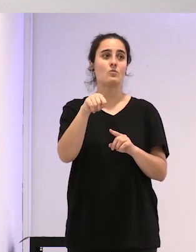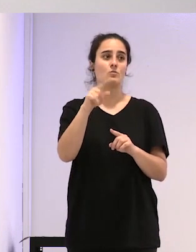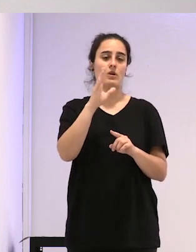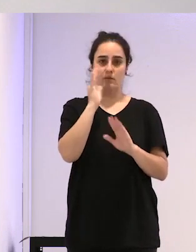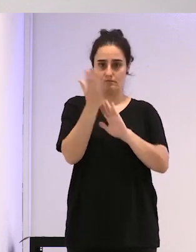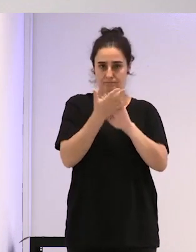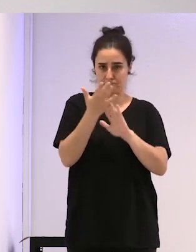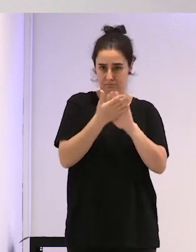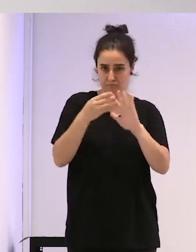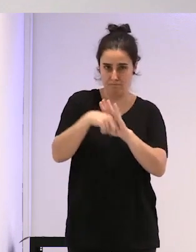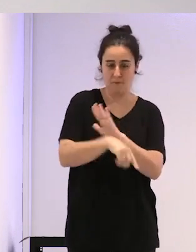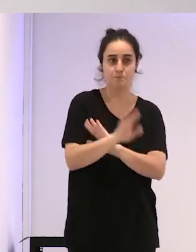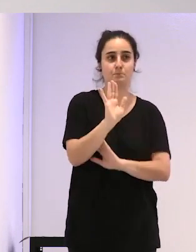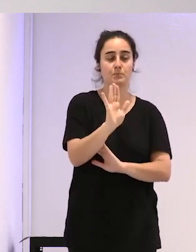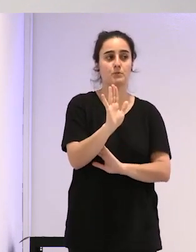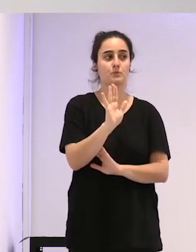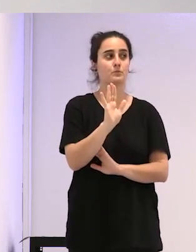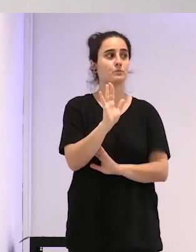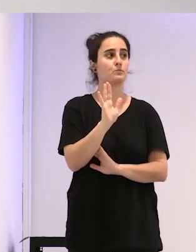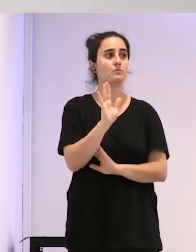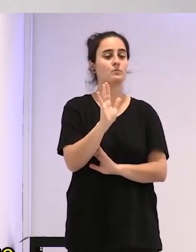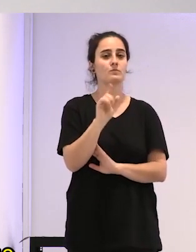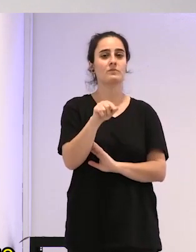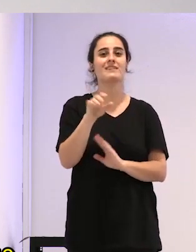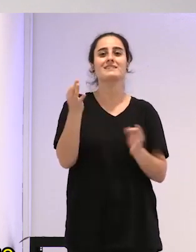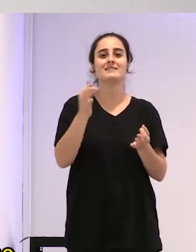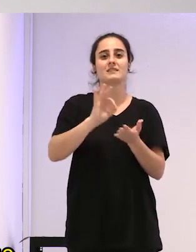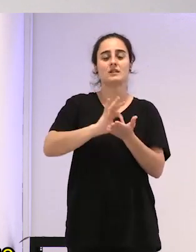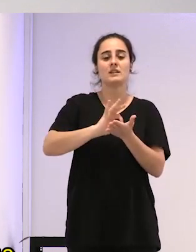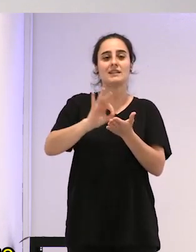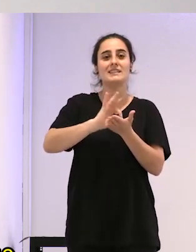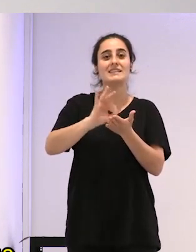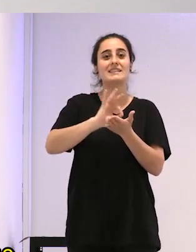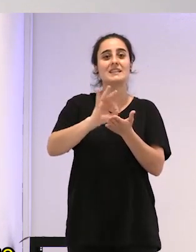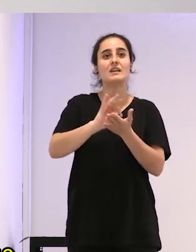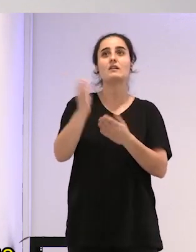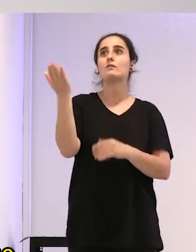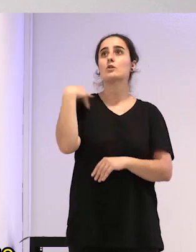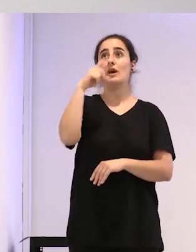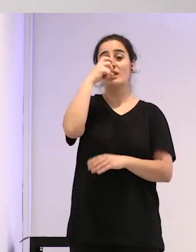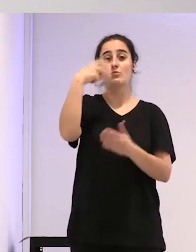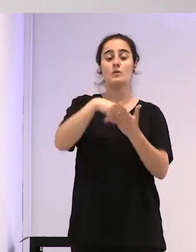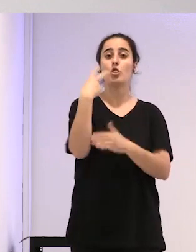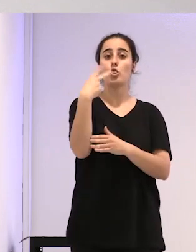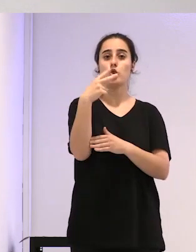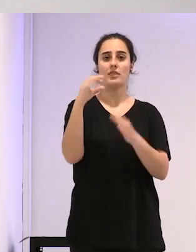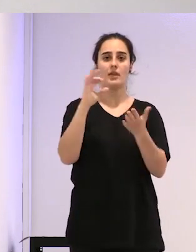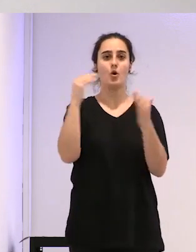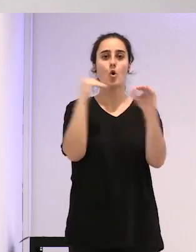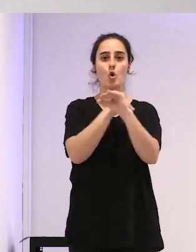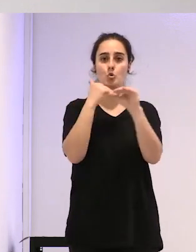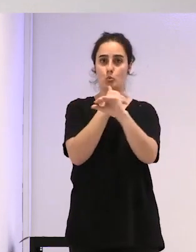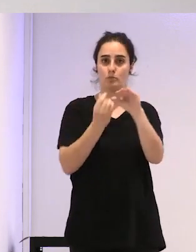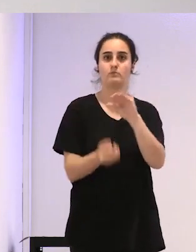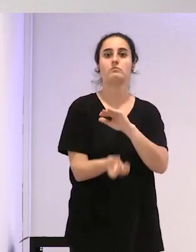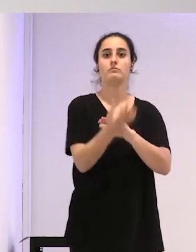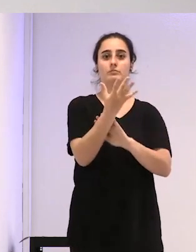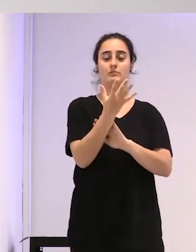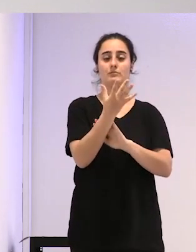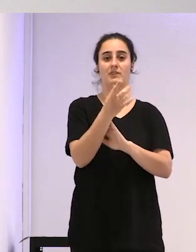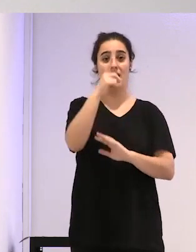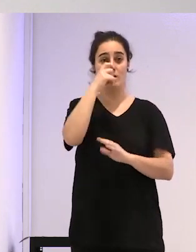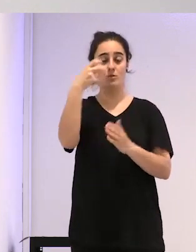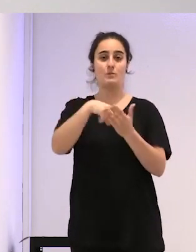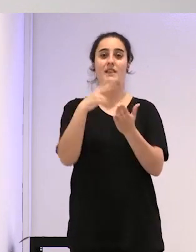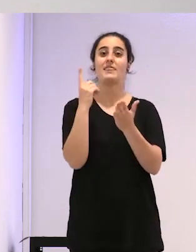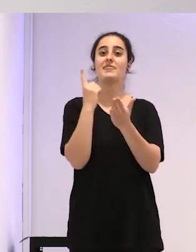ello, pero es un servicio. Bueno, Transit surge en octubre de 2012 y a finales de 2016